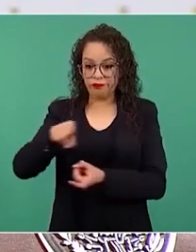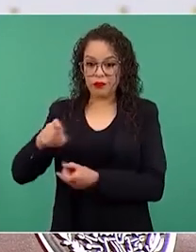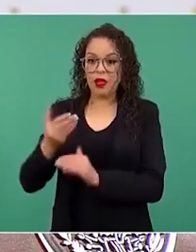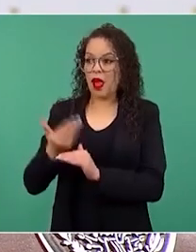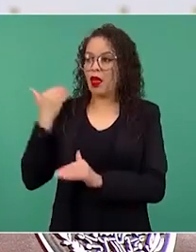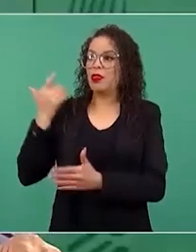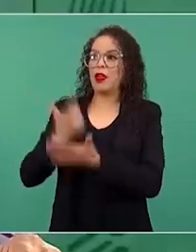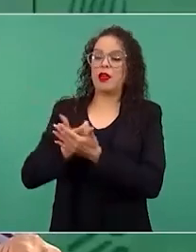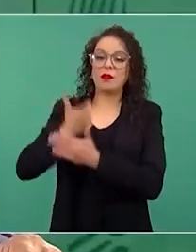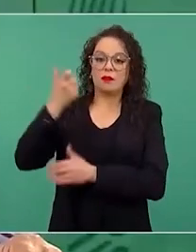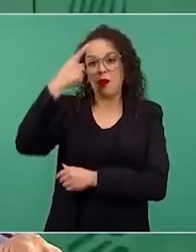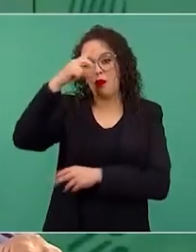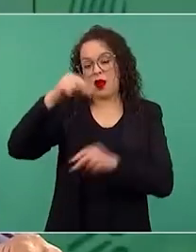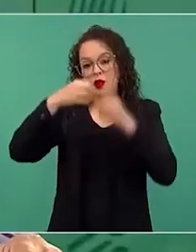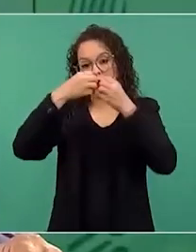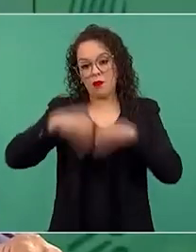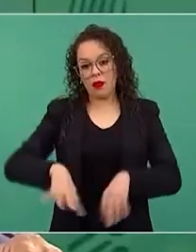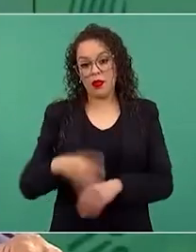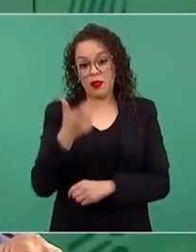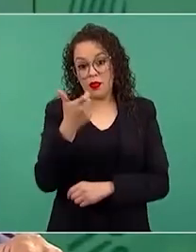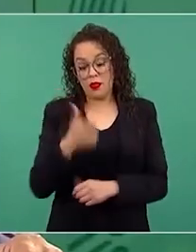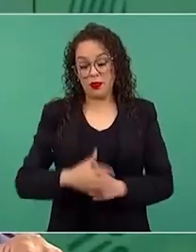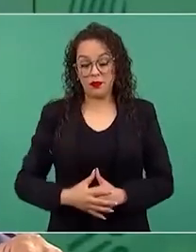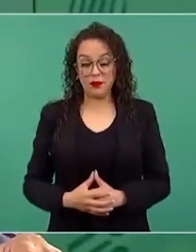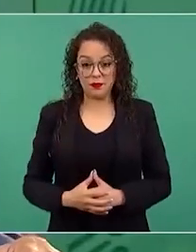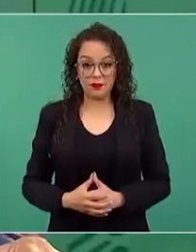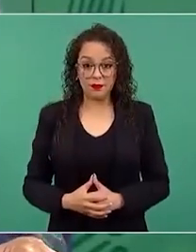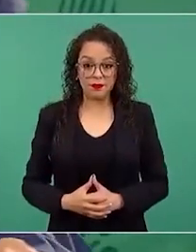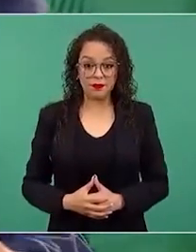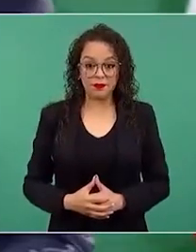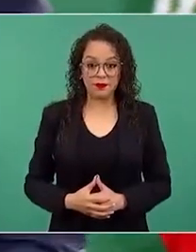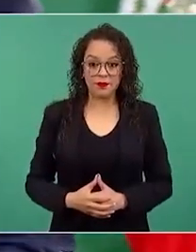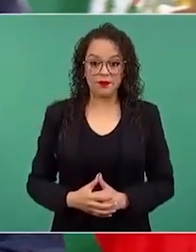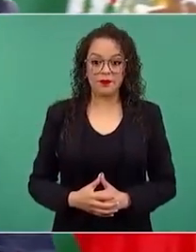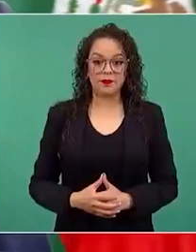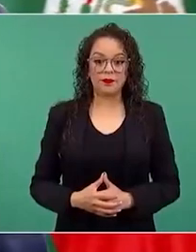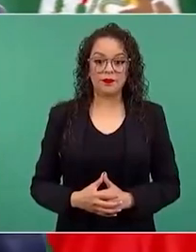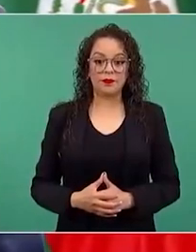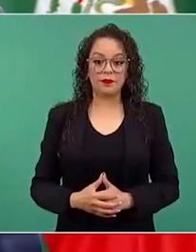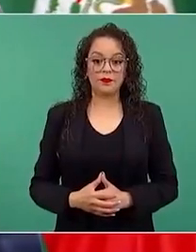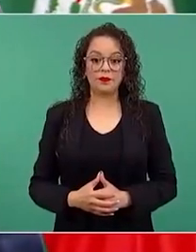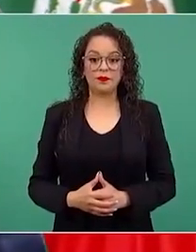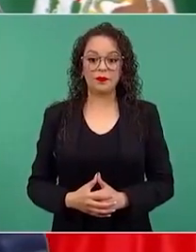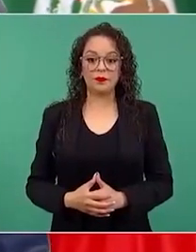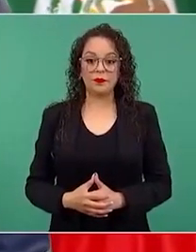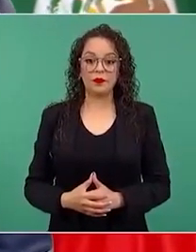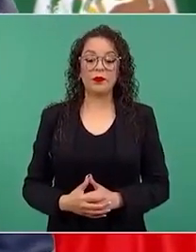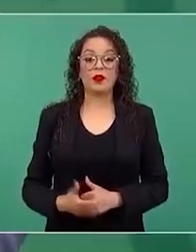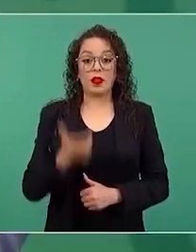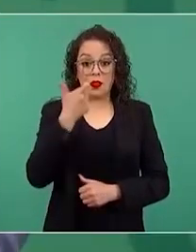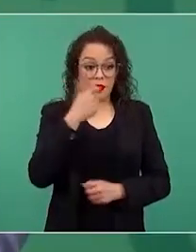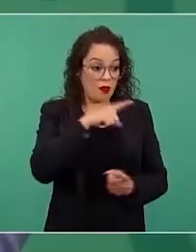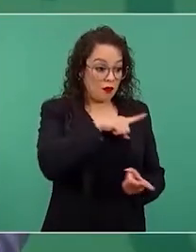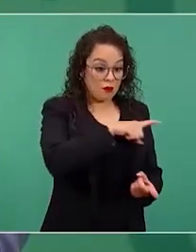y no perder. Y ese dinero lo queremos destinar